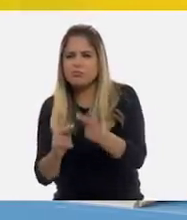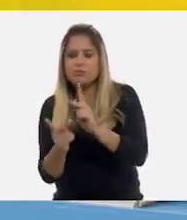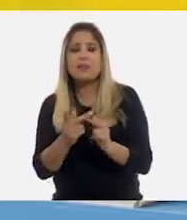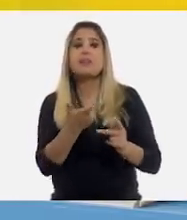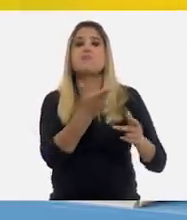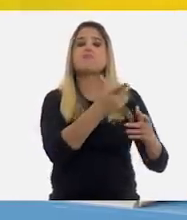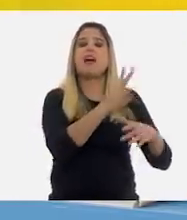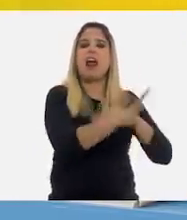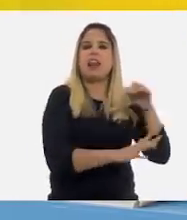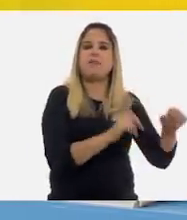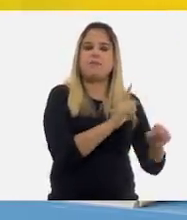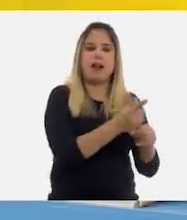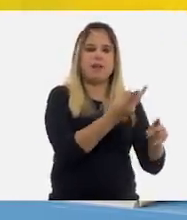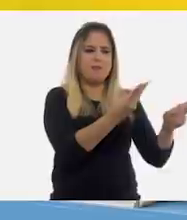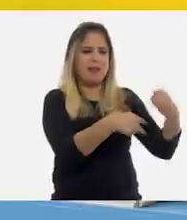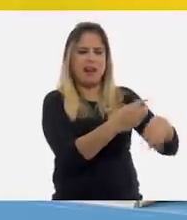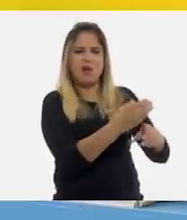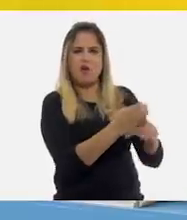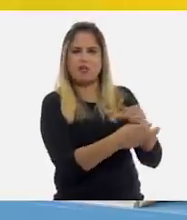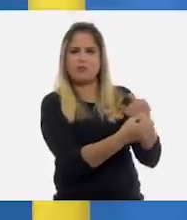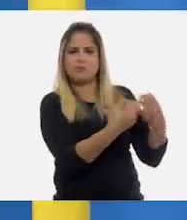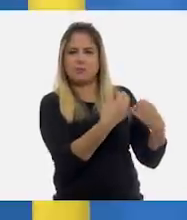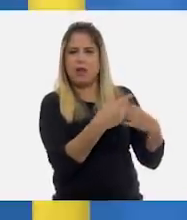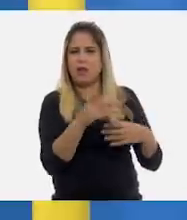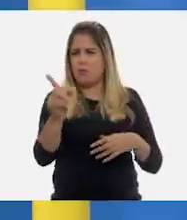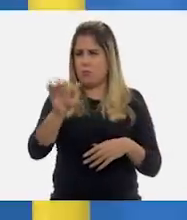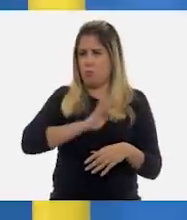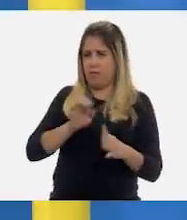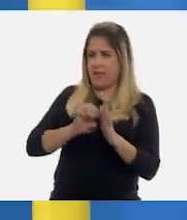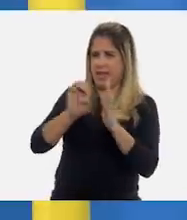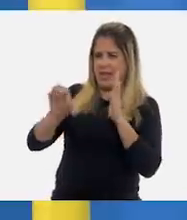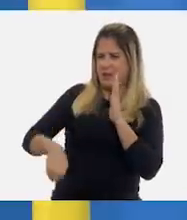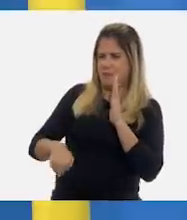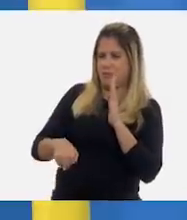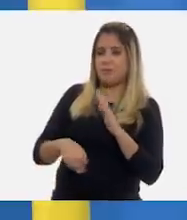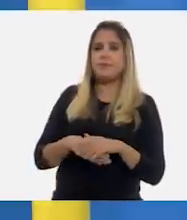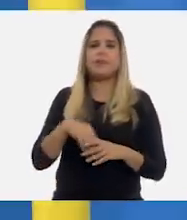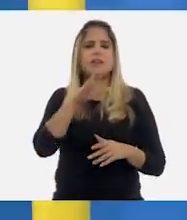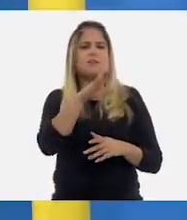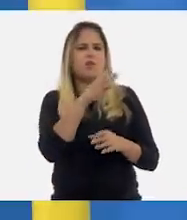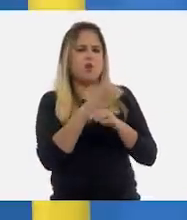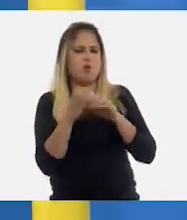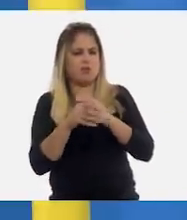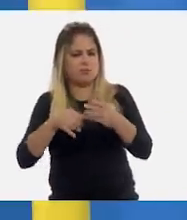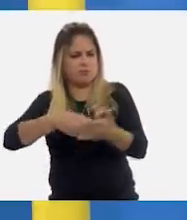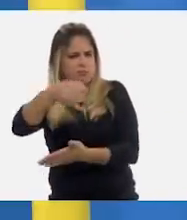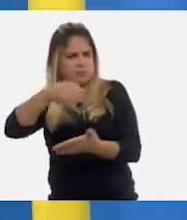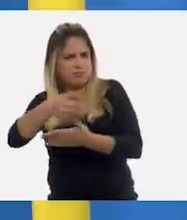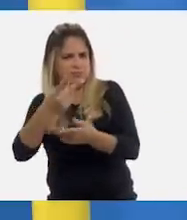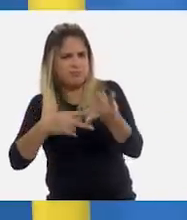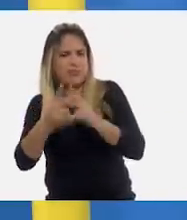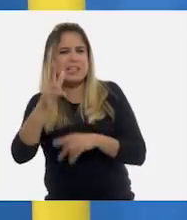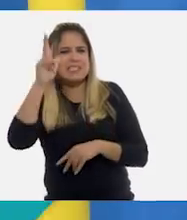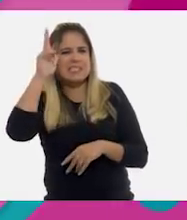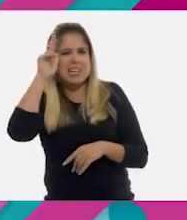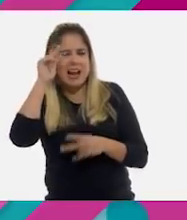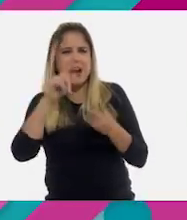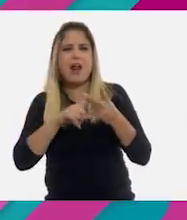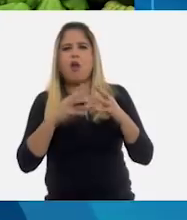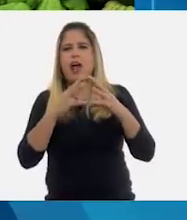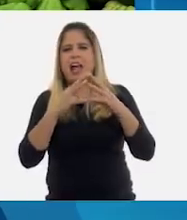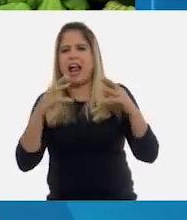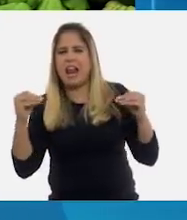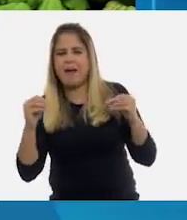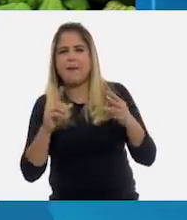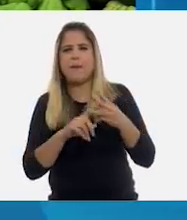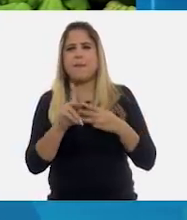dar algunos ejemplos, Juan Carlos, de ellos? Sí, maestra, de productos agrícolas, bueno, pues, zanahorias, calabazas,